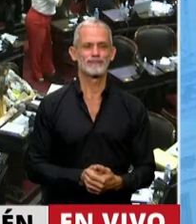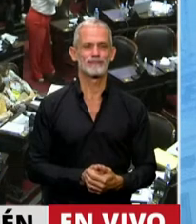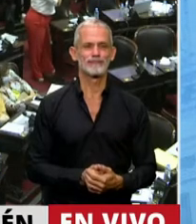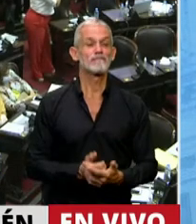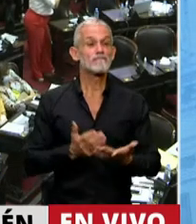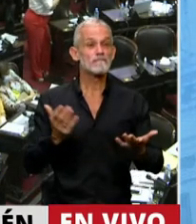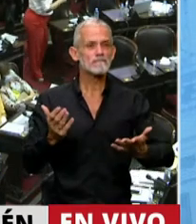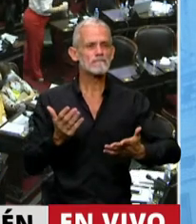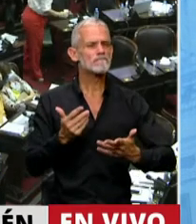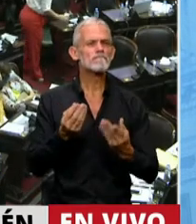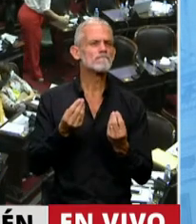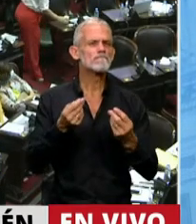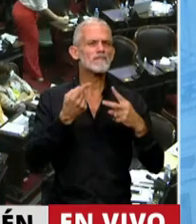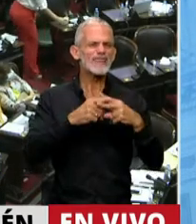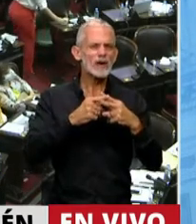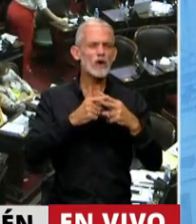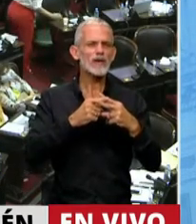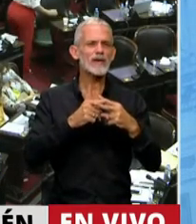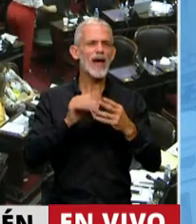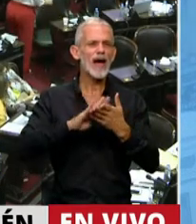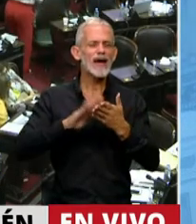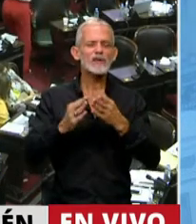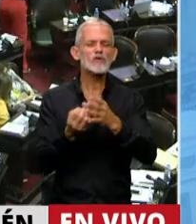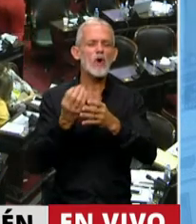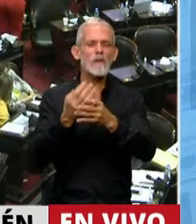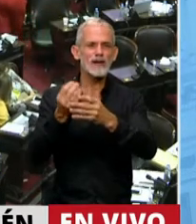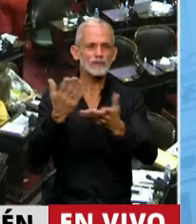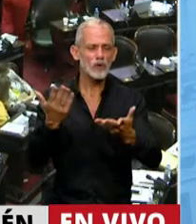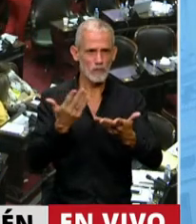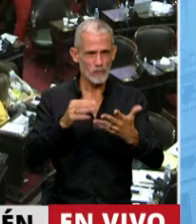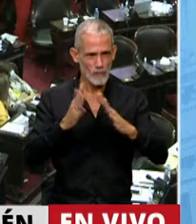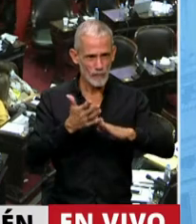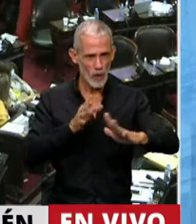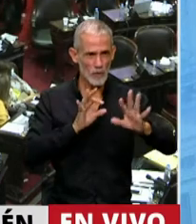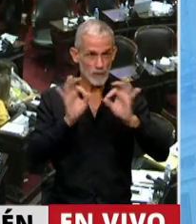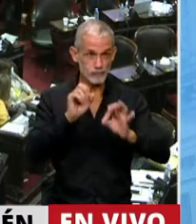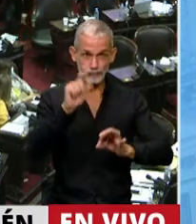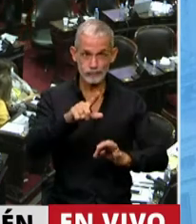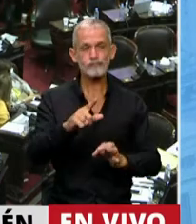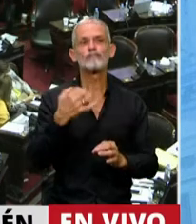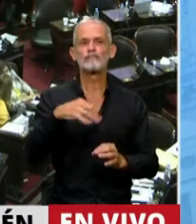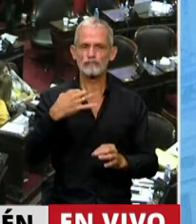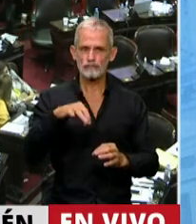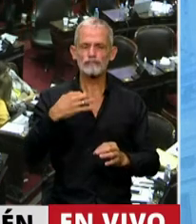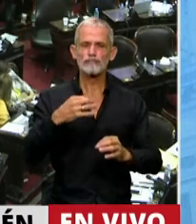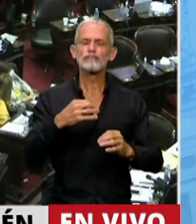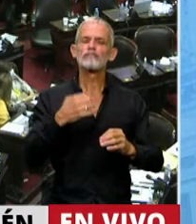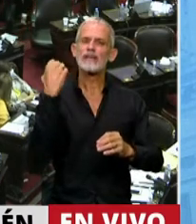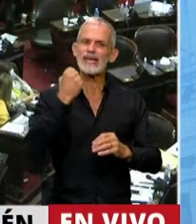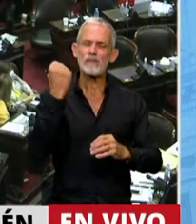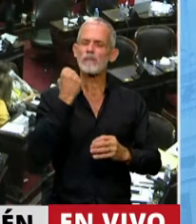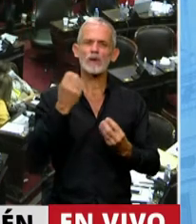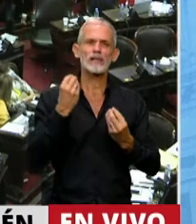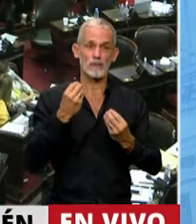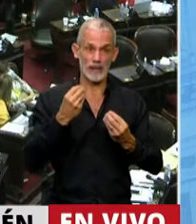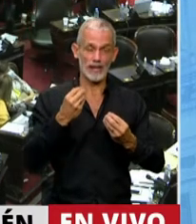La ciencia, la tecnología y la innovación por su capacidad estratégica son una pieza fundamental para